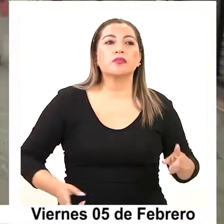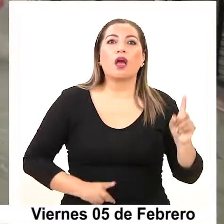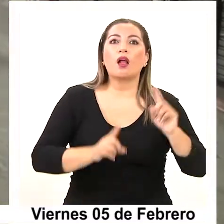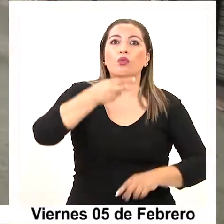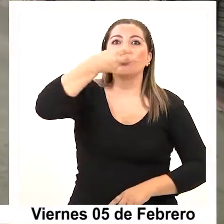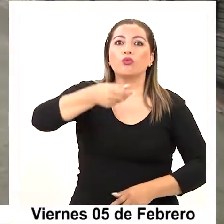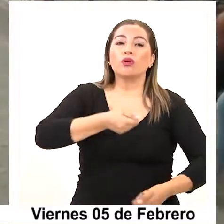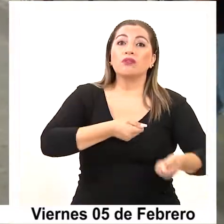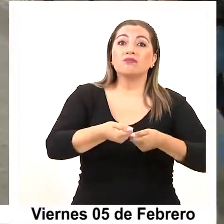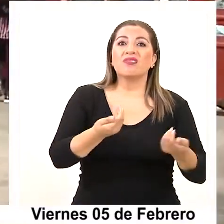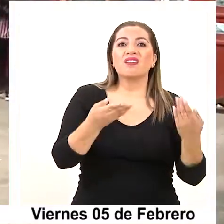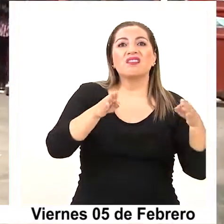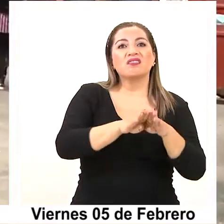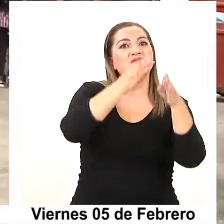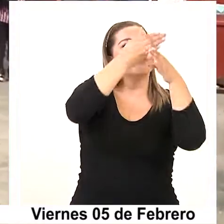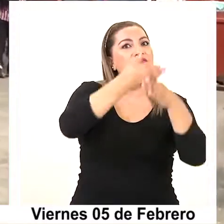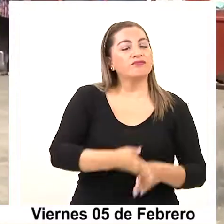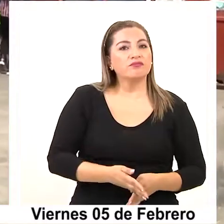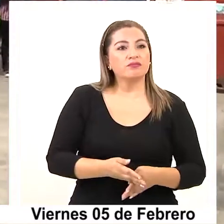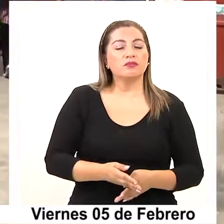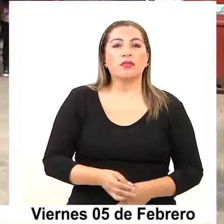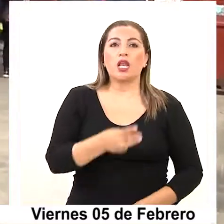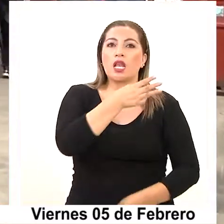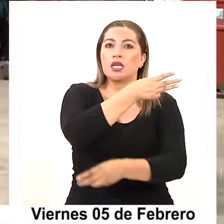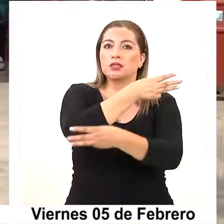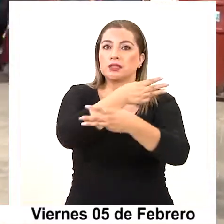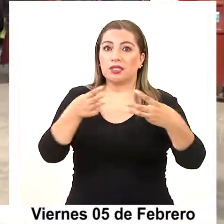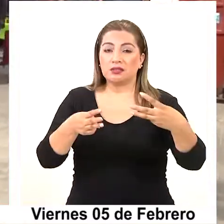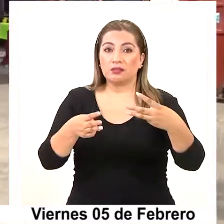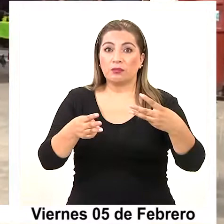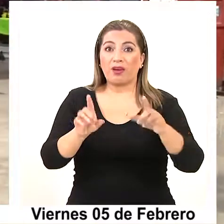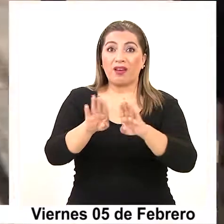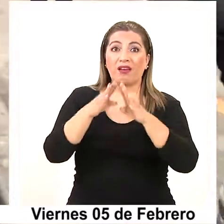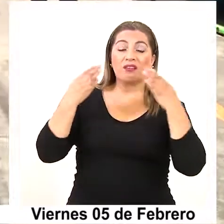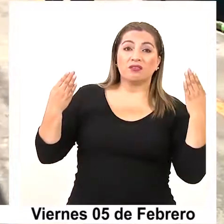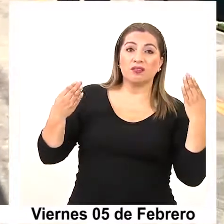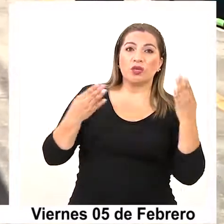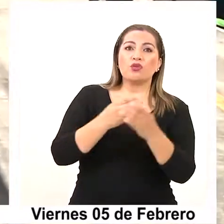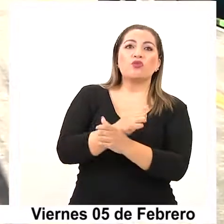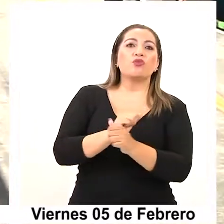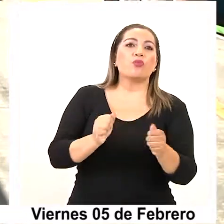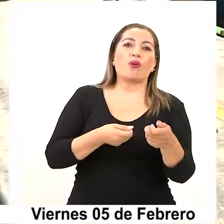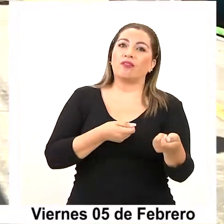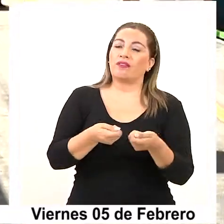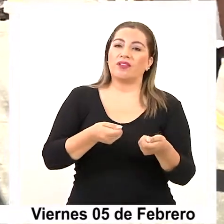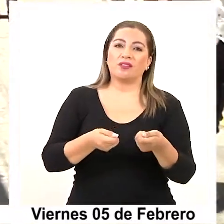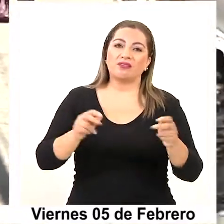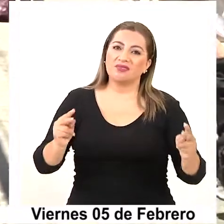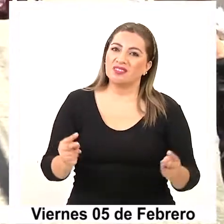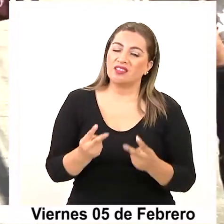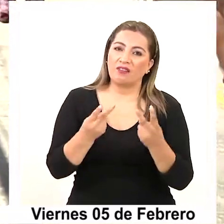negocios definitivamente, porque durante las tres semanas que pudieron reabrir no lograron recuperarse.